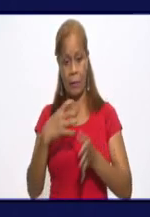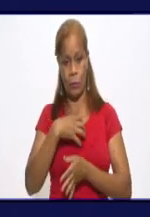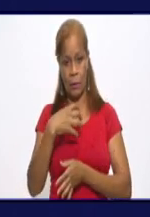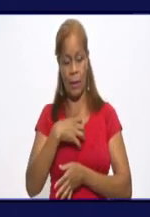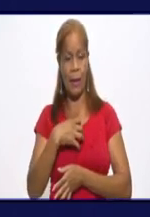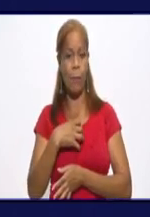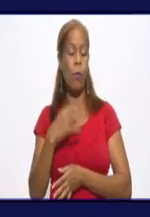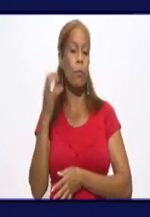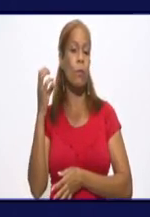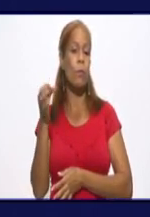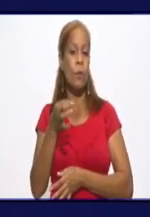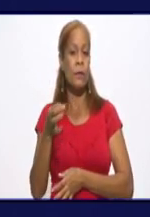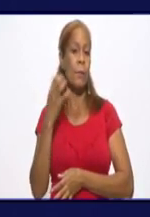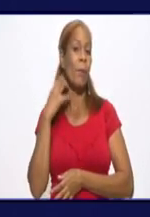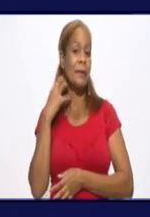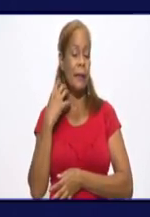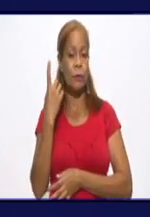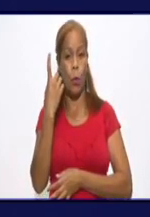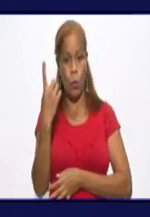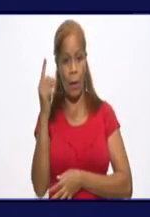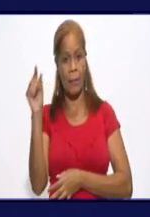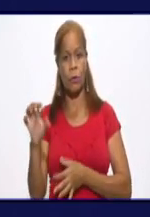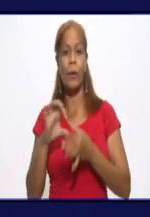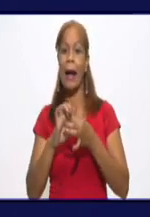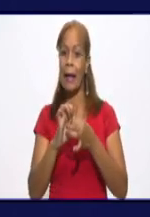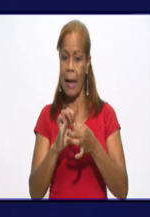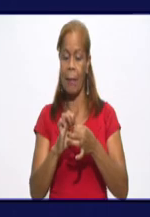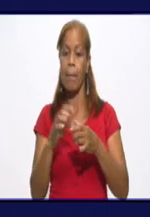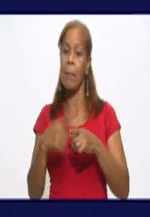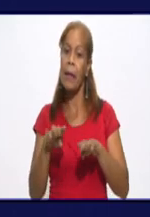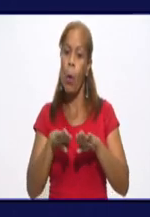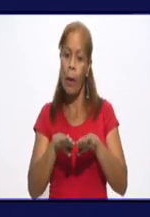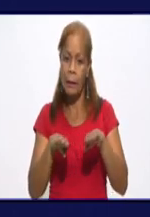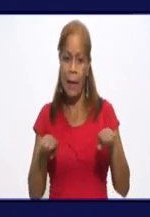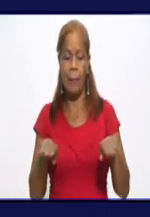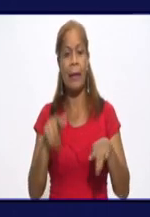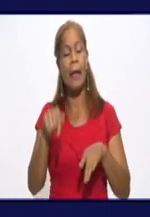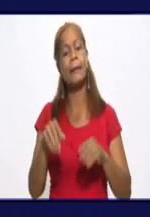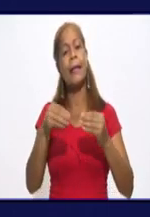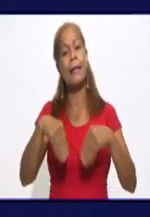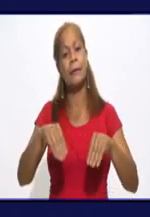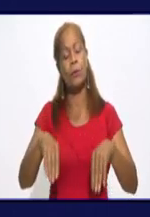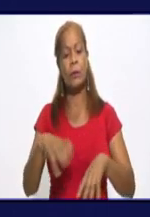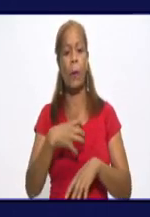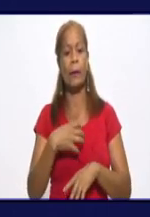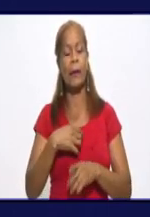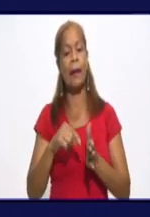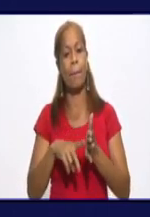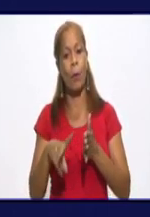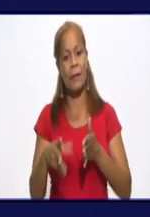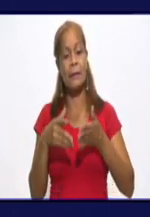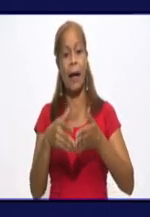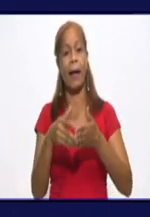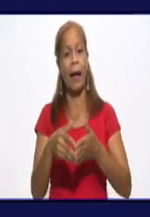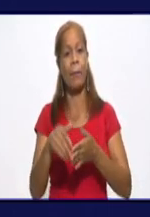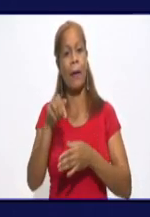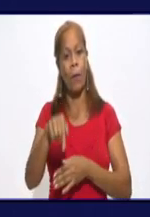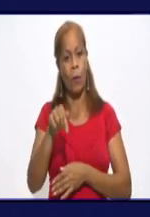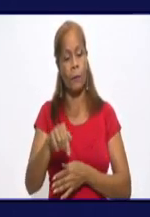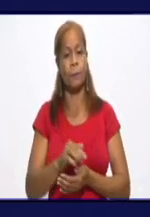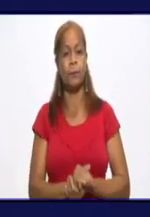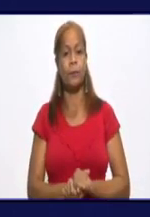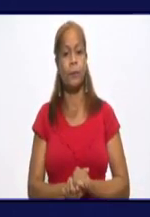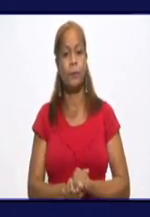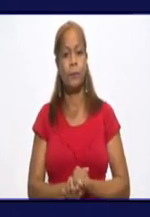el Celia, tenemos un paciente reportado grave con evolución estable. Esa es hoy la situación que tiene la provincia desde el punto de vista